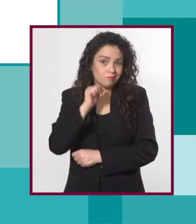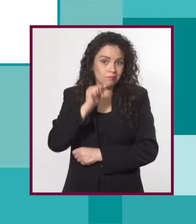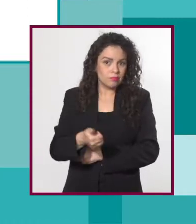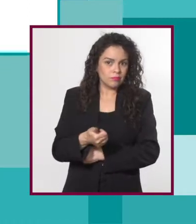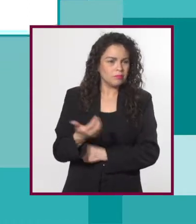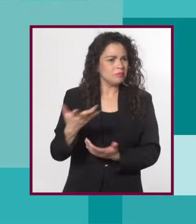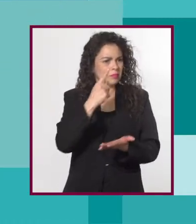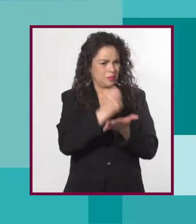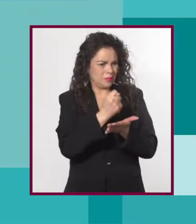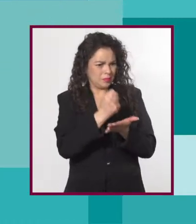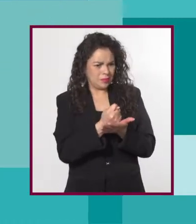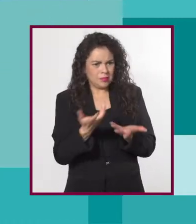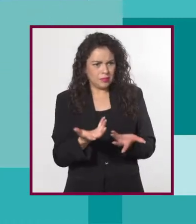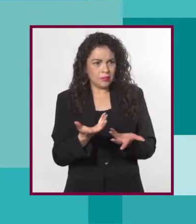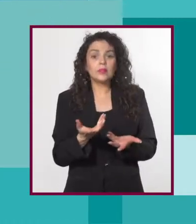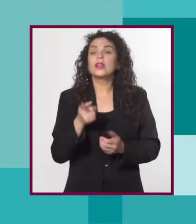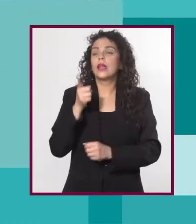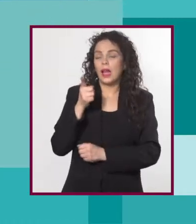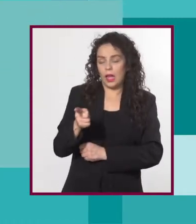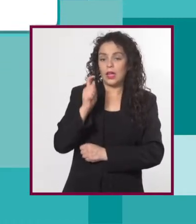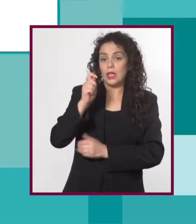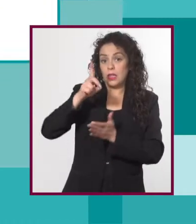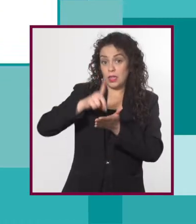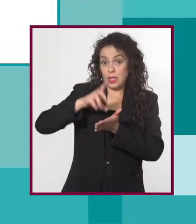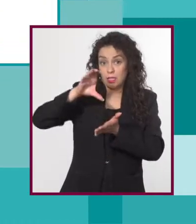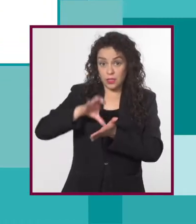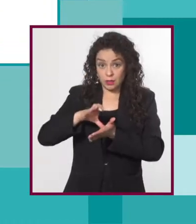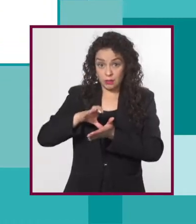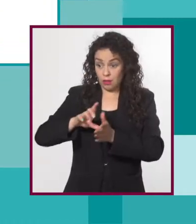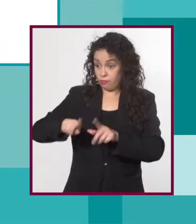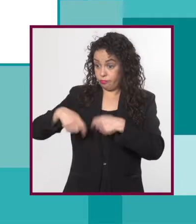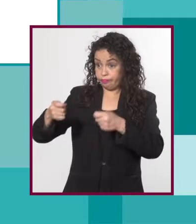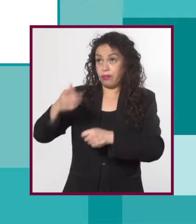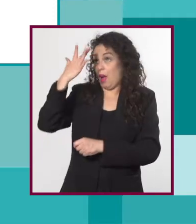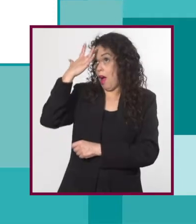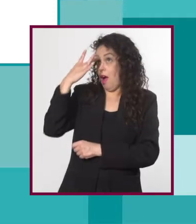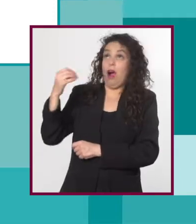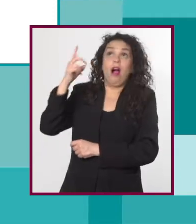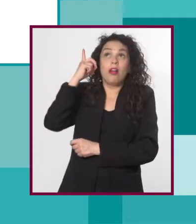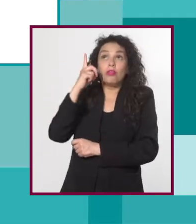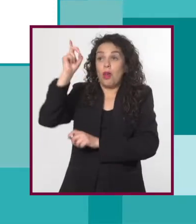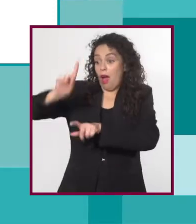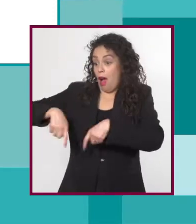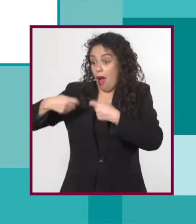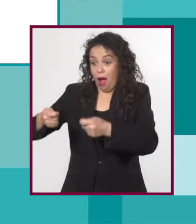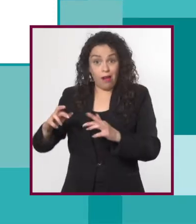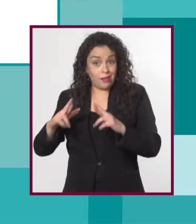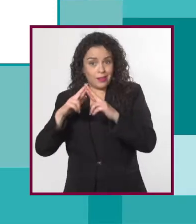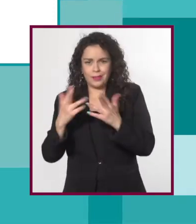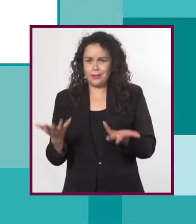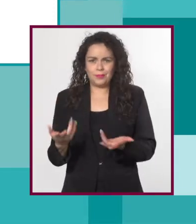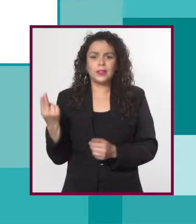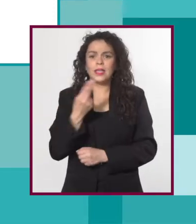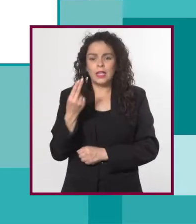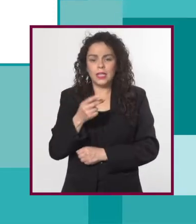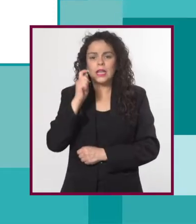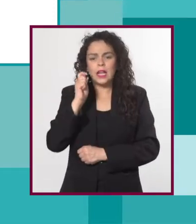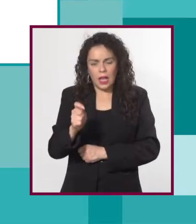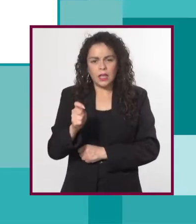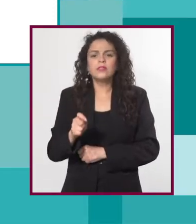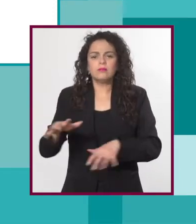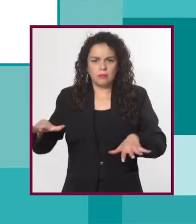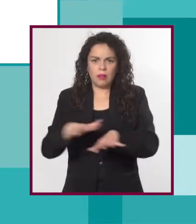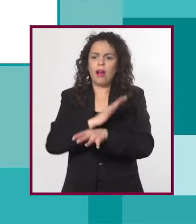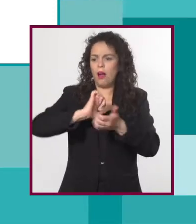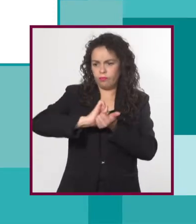veía así. ¿Y rehabilitación? Reconocer que las discapacidades no son un designio divino y que a veces podemos trabajar para